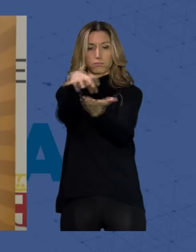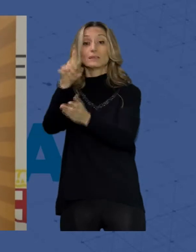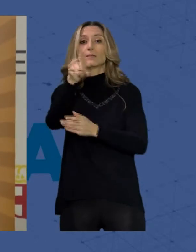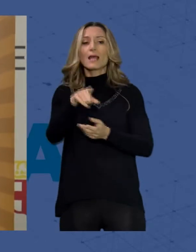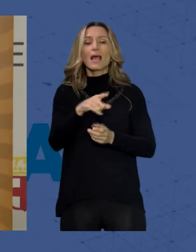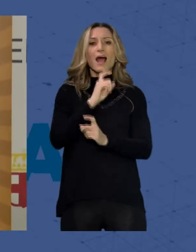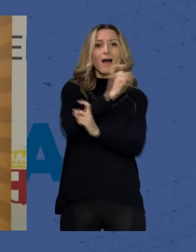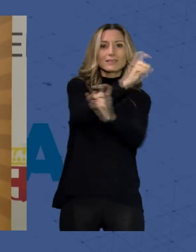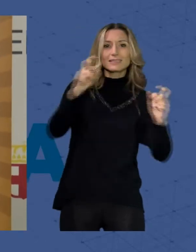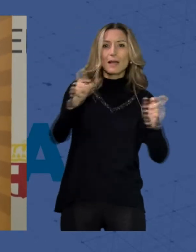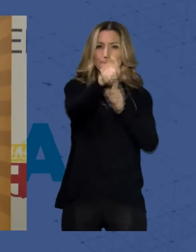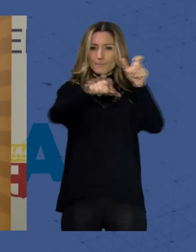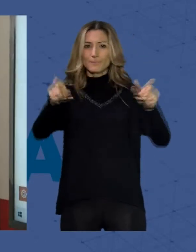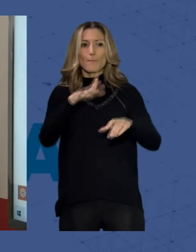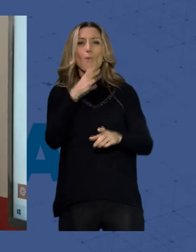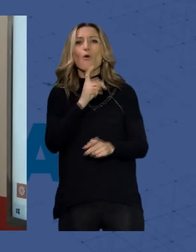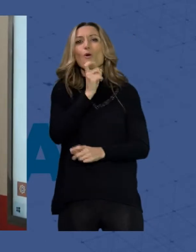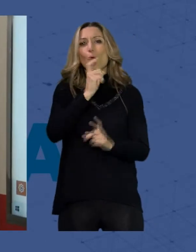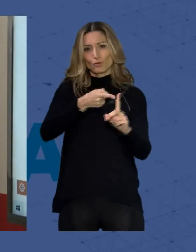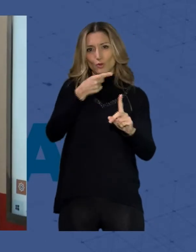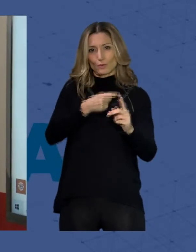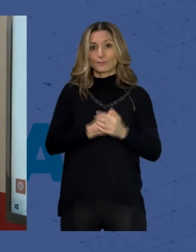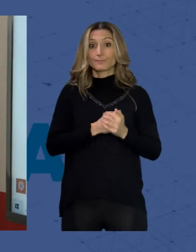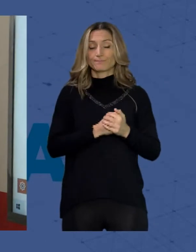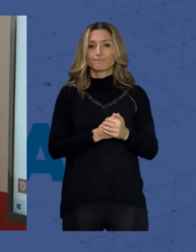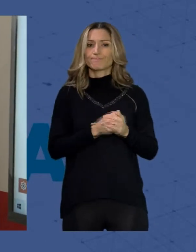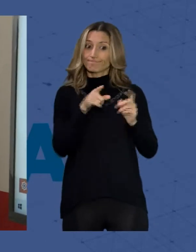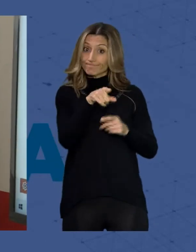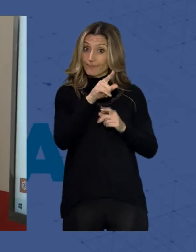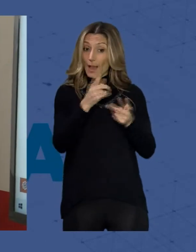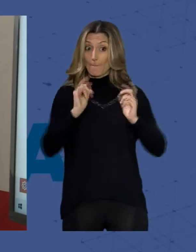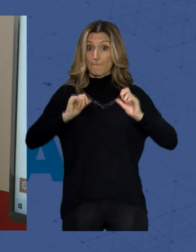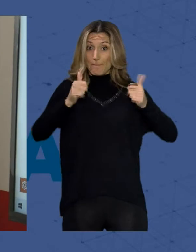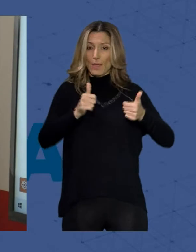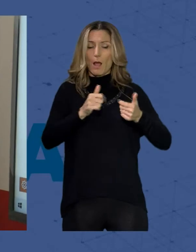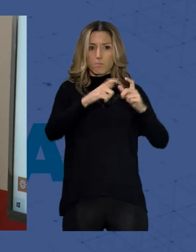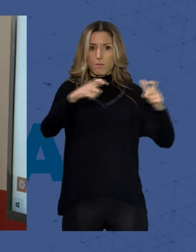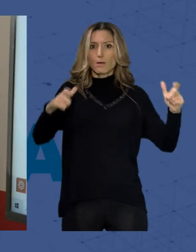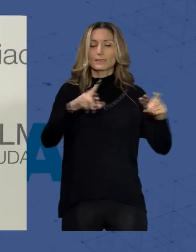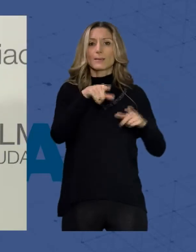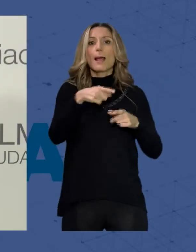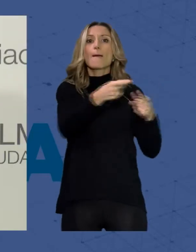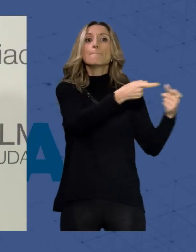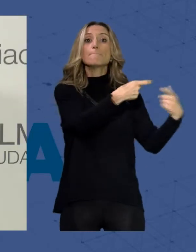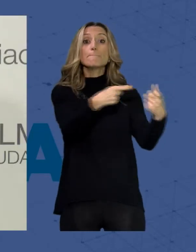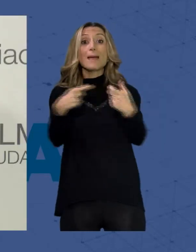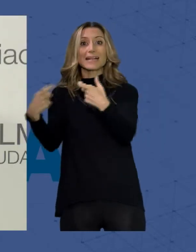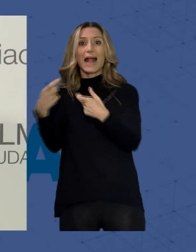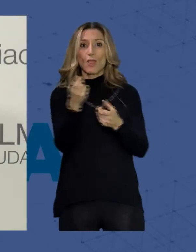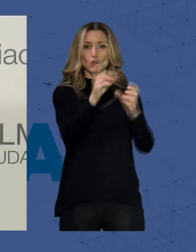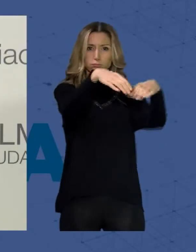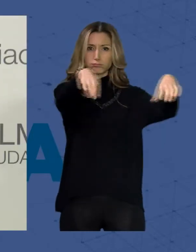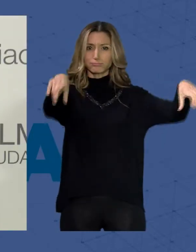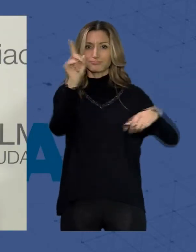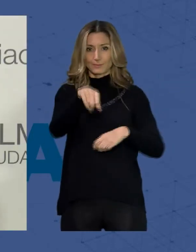sus usos y particularidades. Además, en esta primera tanda se van a instalar también en los mercados. Hemos creado, como